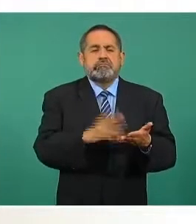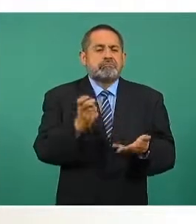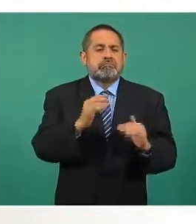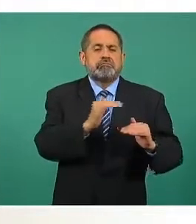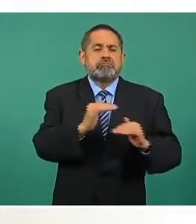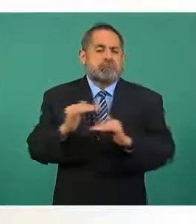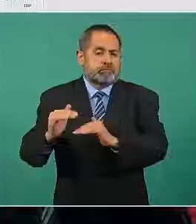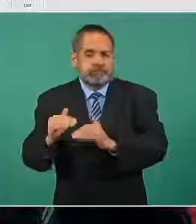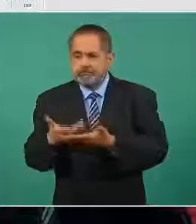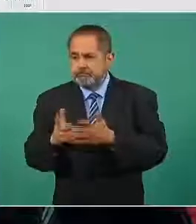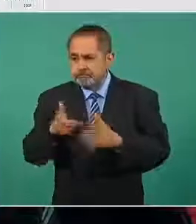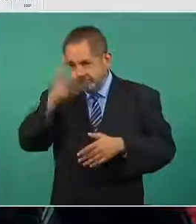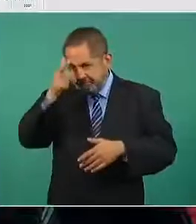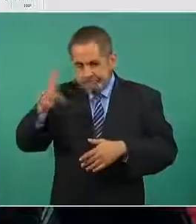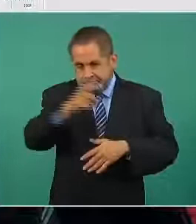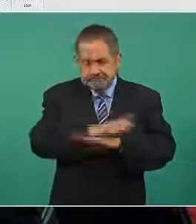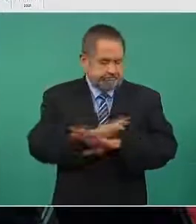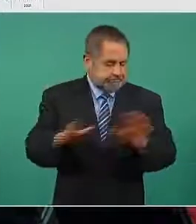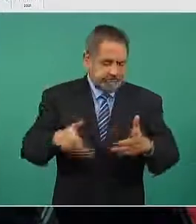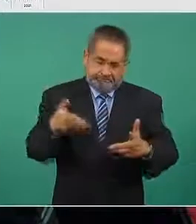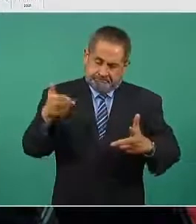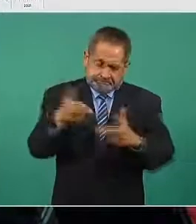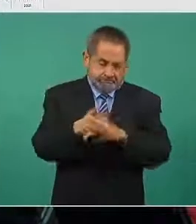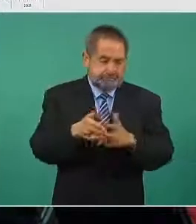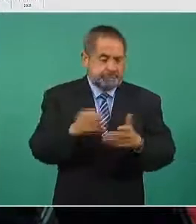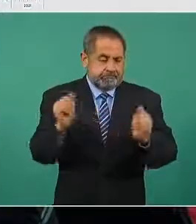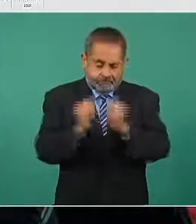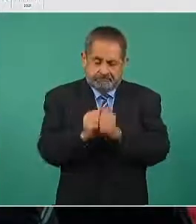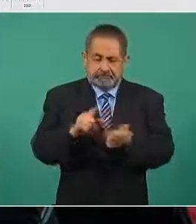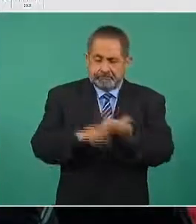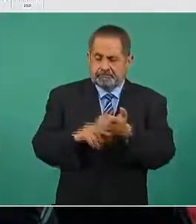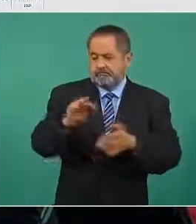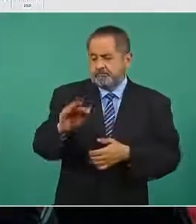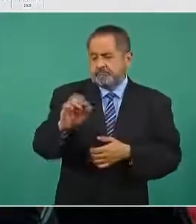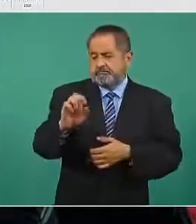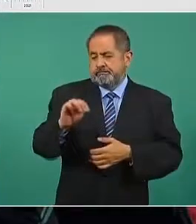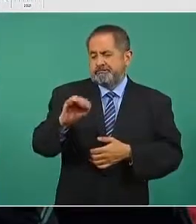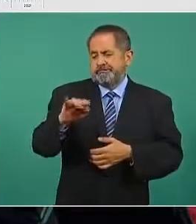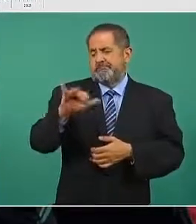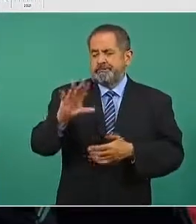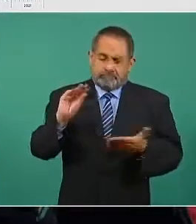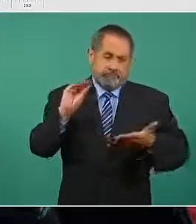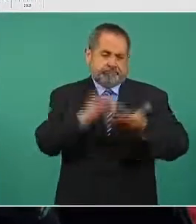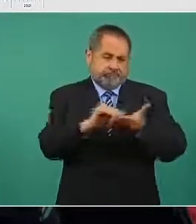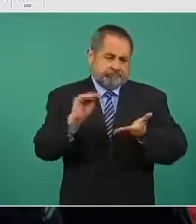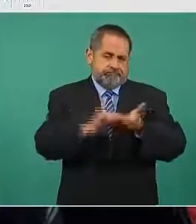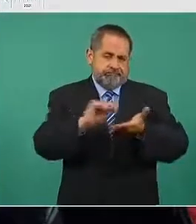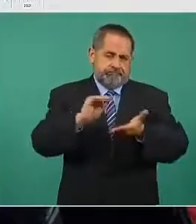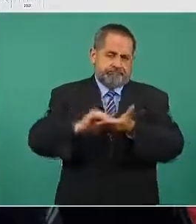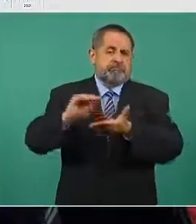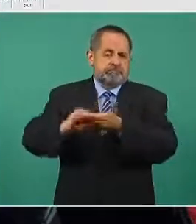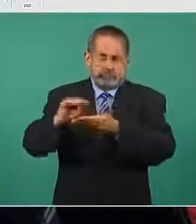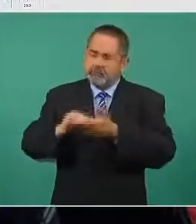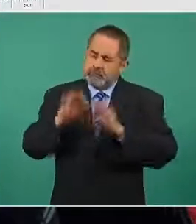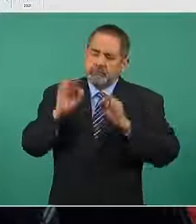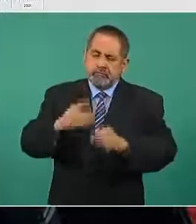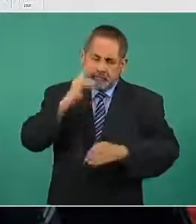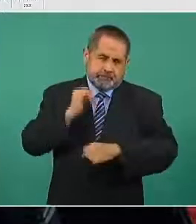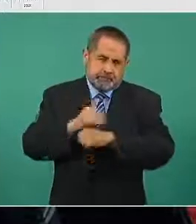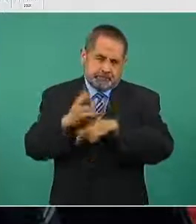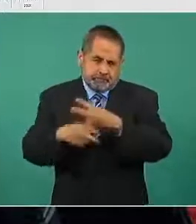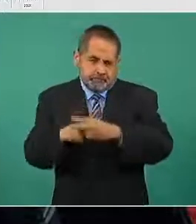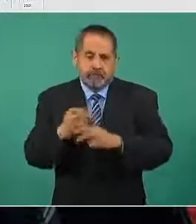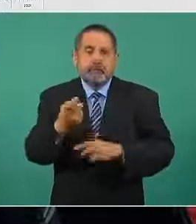antes todos eran homicidios dolosos o culposos de mujeres a partir de dos mil